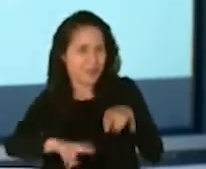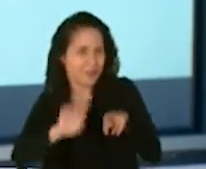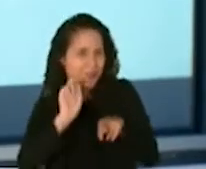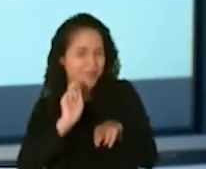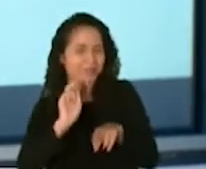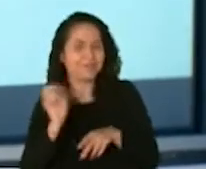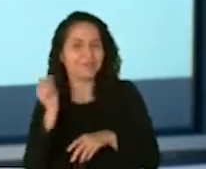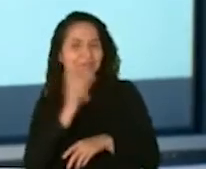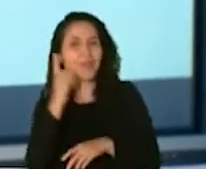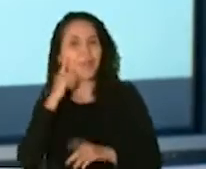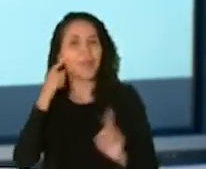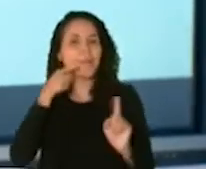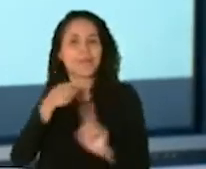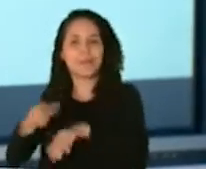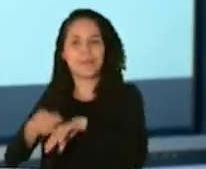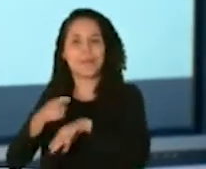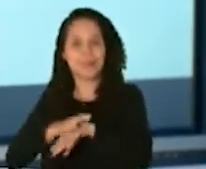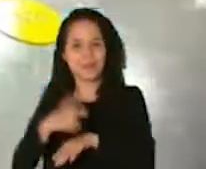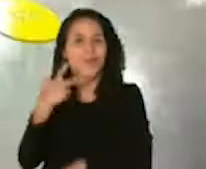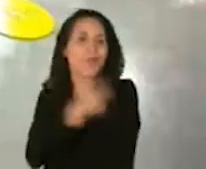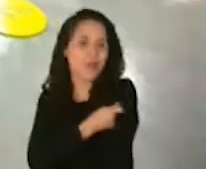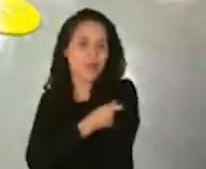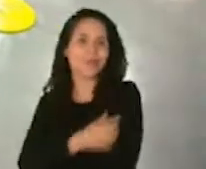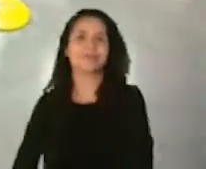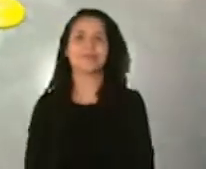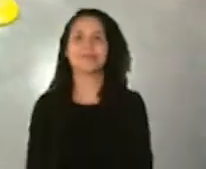a Misión Puerto Rico se vacuna.